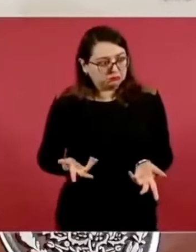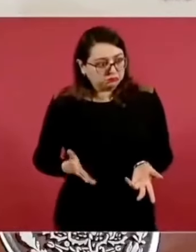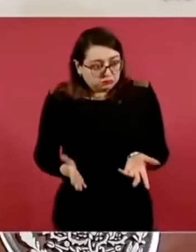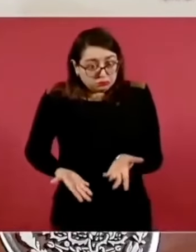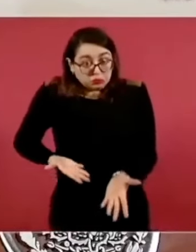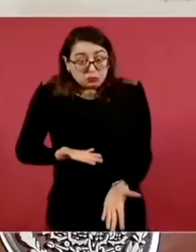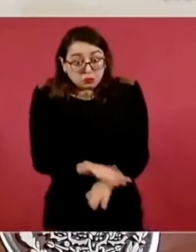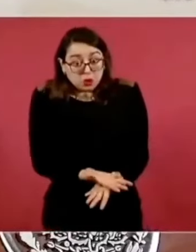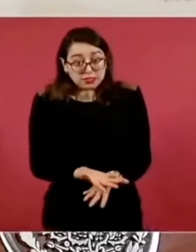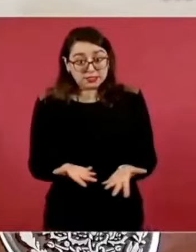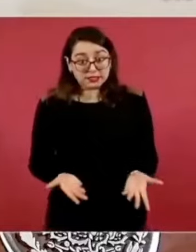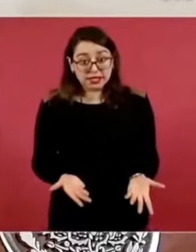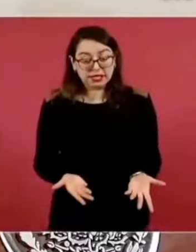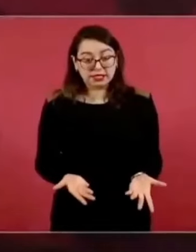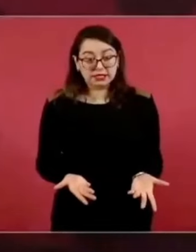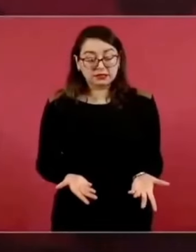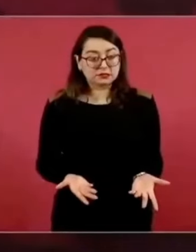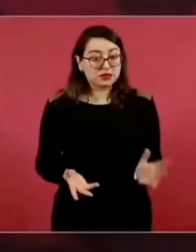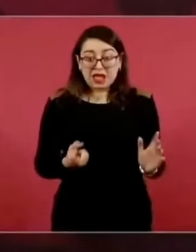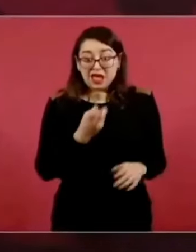y los medios.